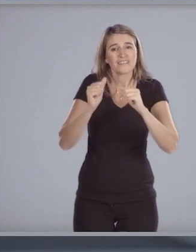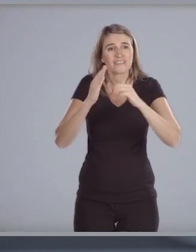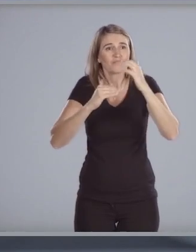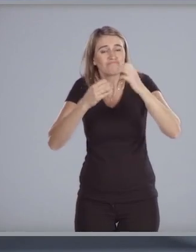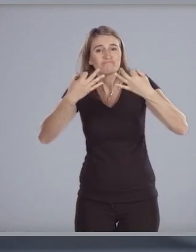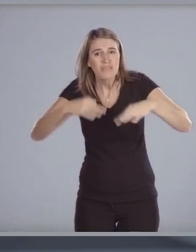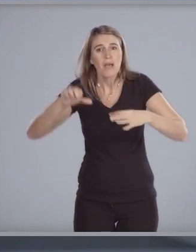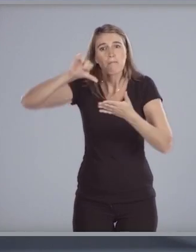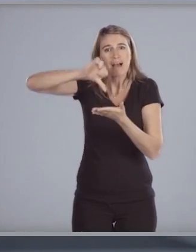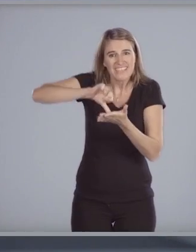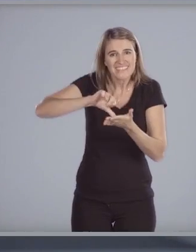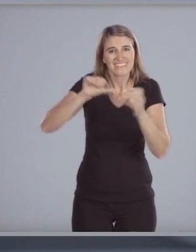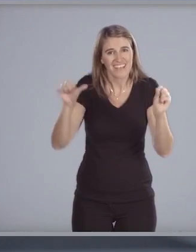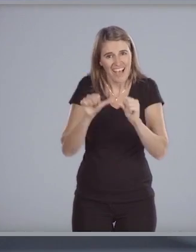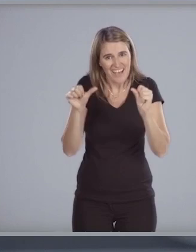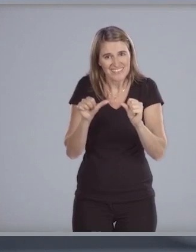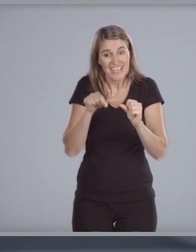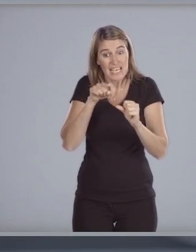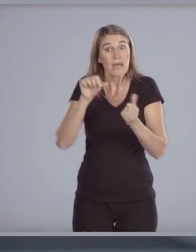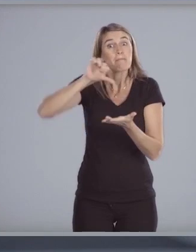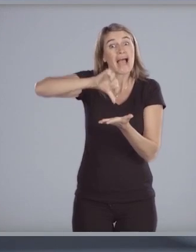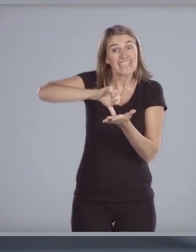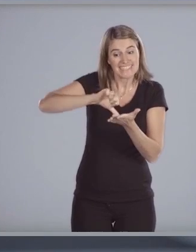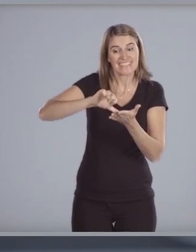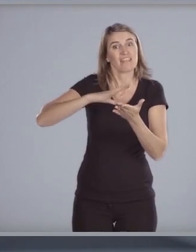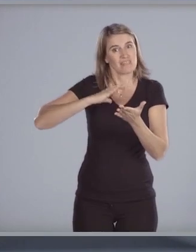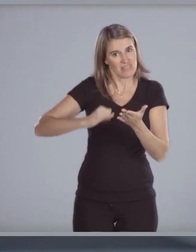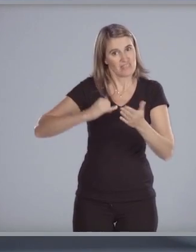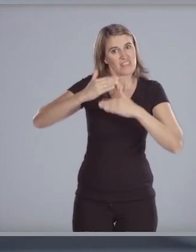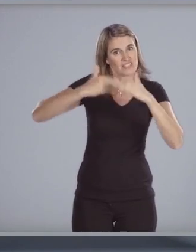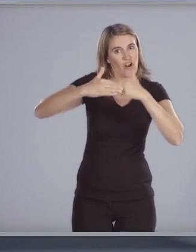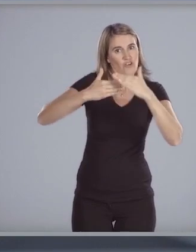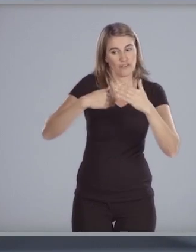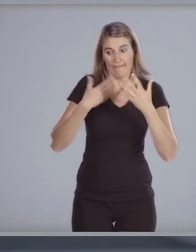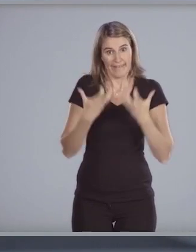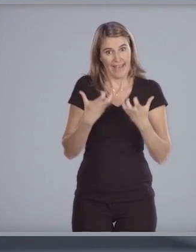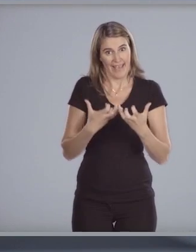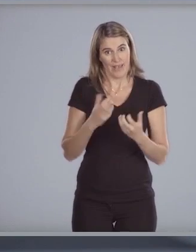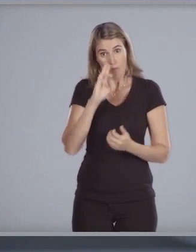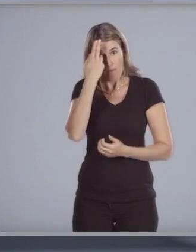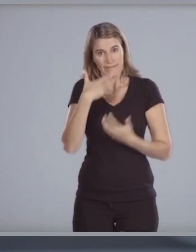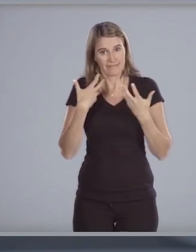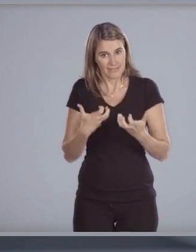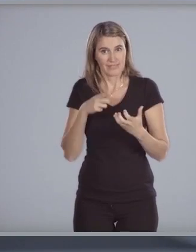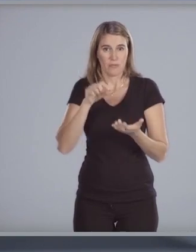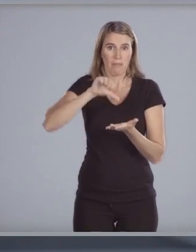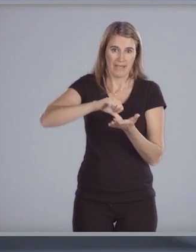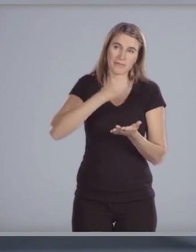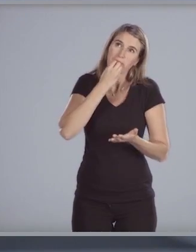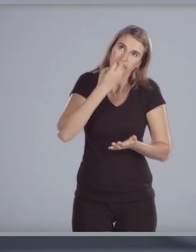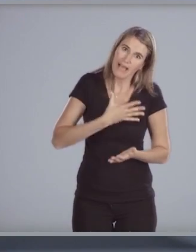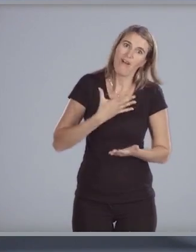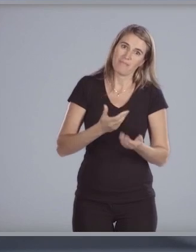construyendo el país ese país con desarrollo que los uruguayos deseamos y además